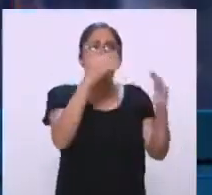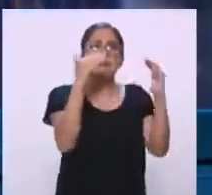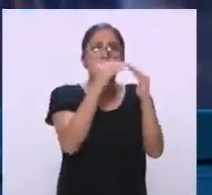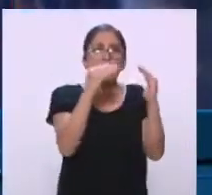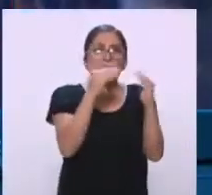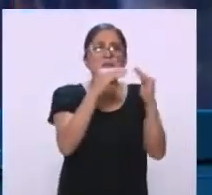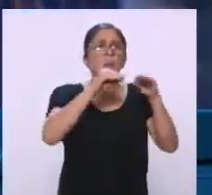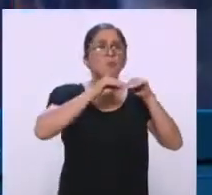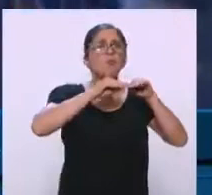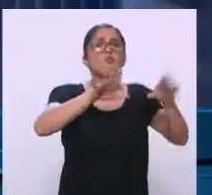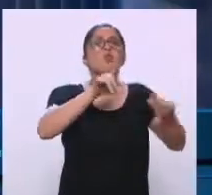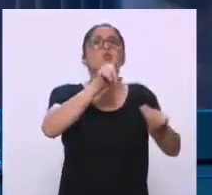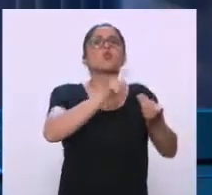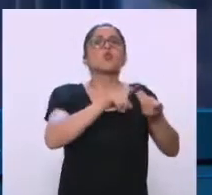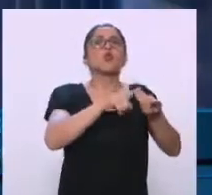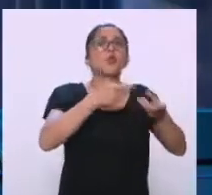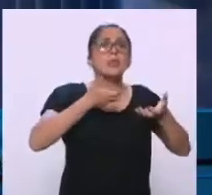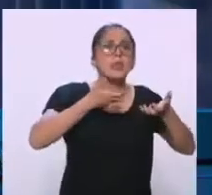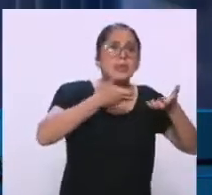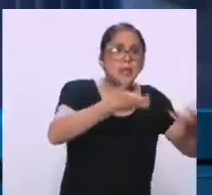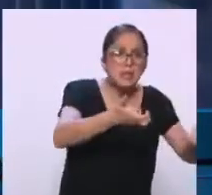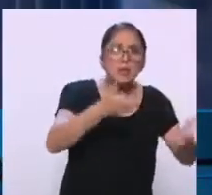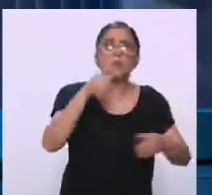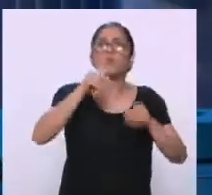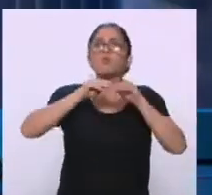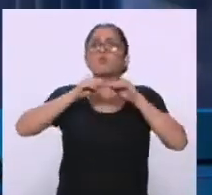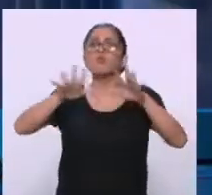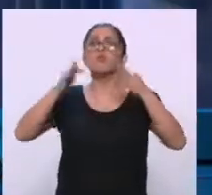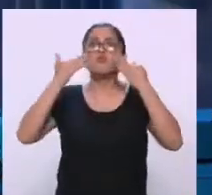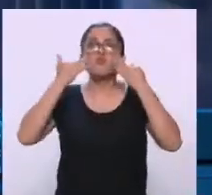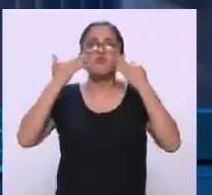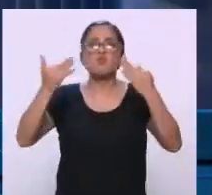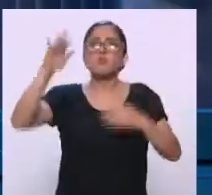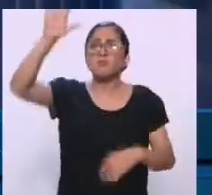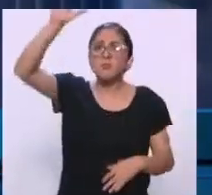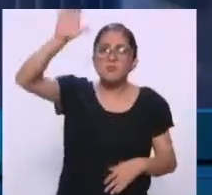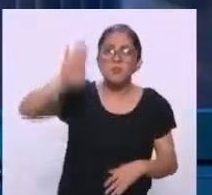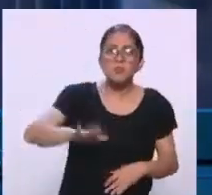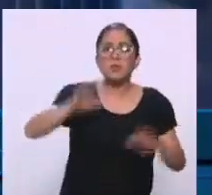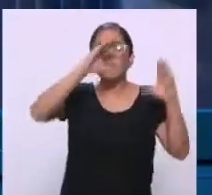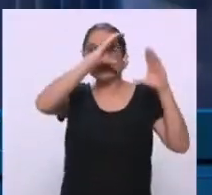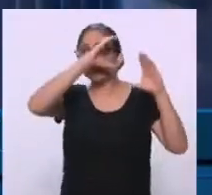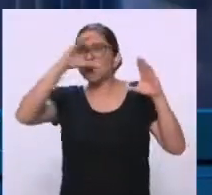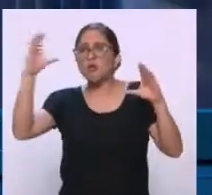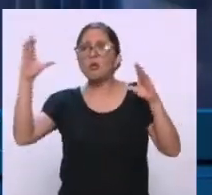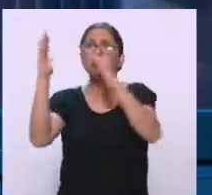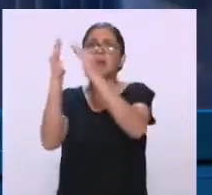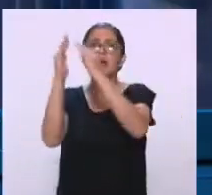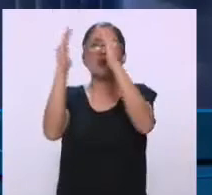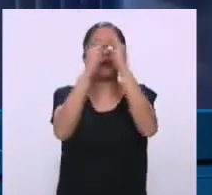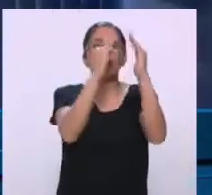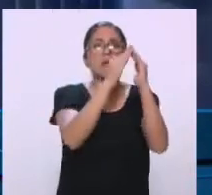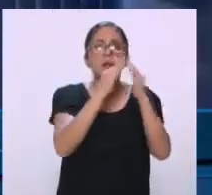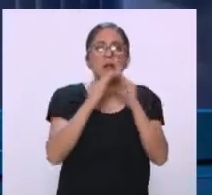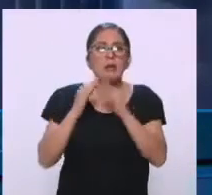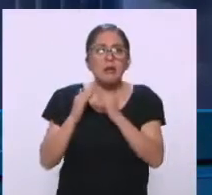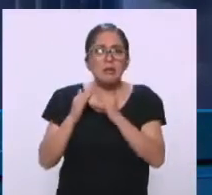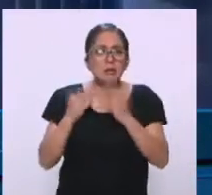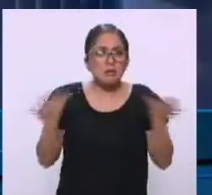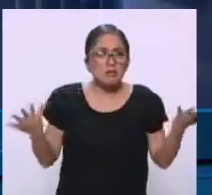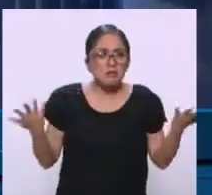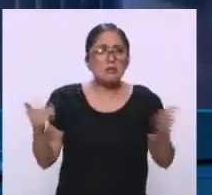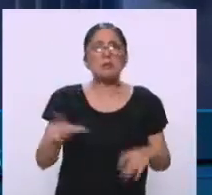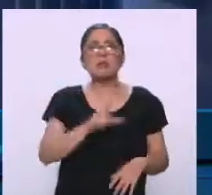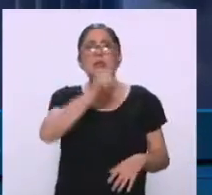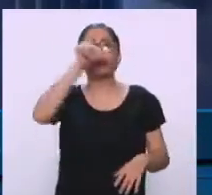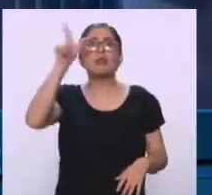casas, publicó las fachadas, las fotos de las fachadas de las casas, y después